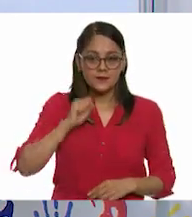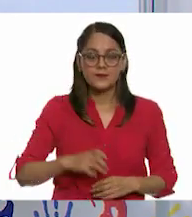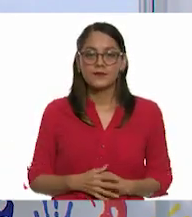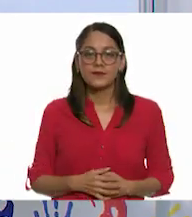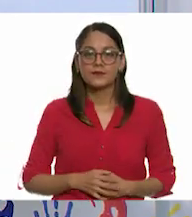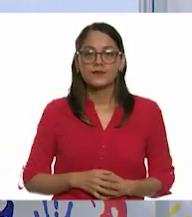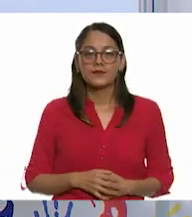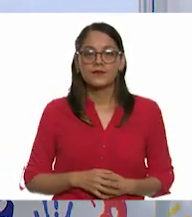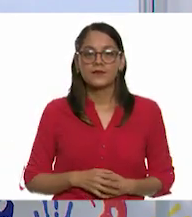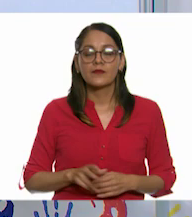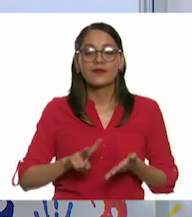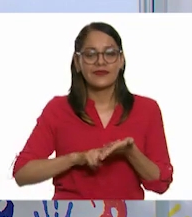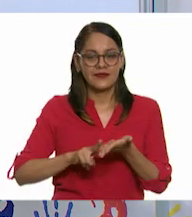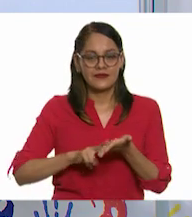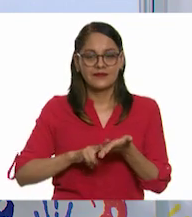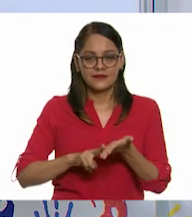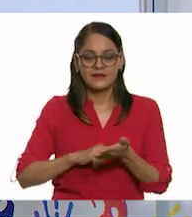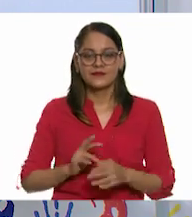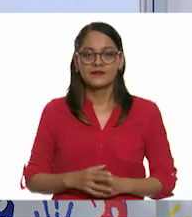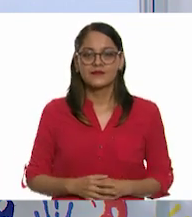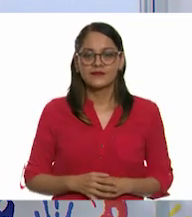verde.